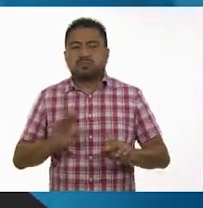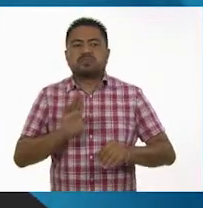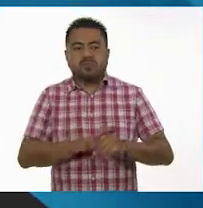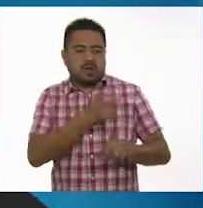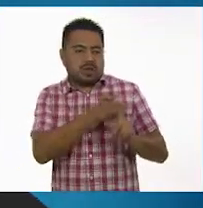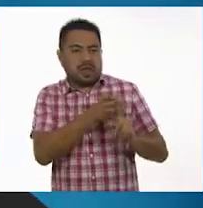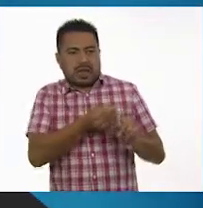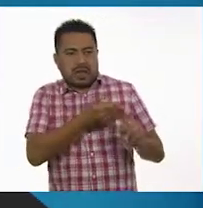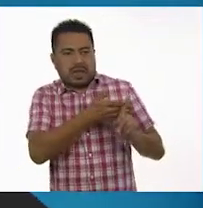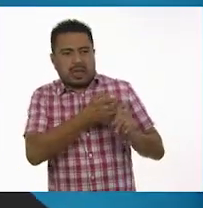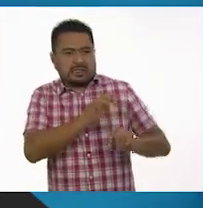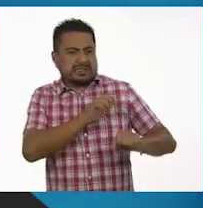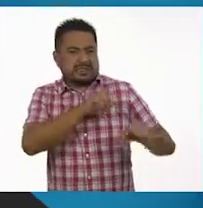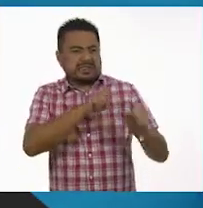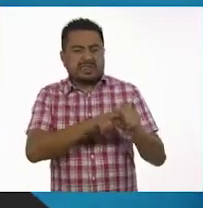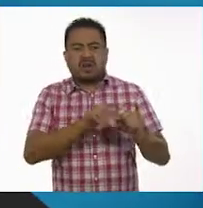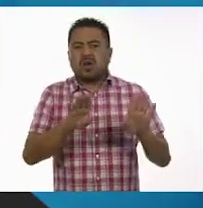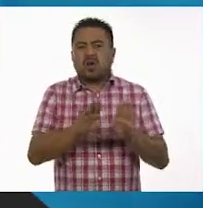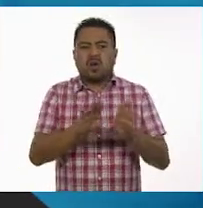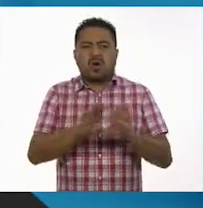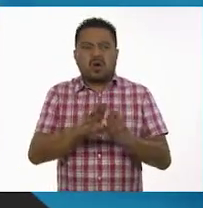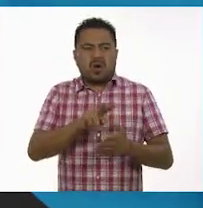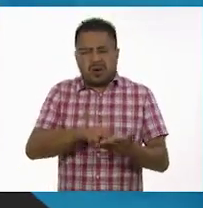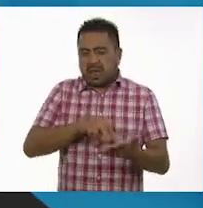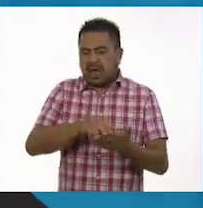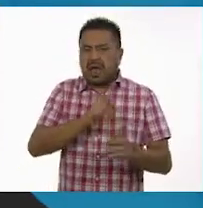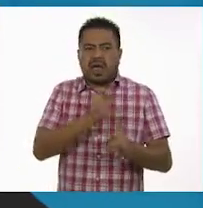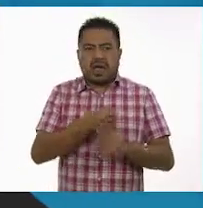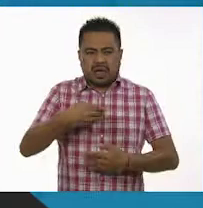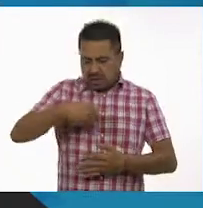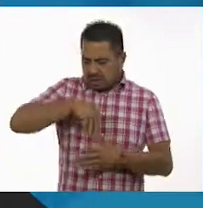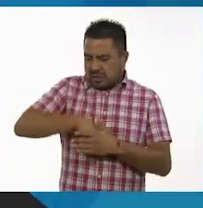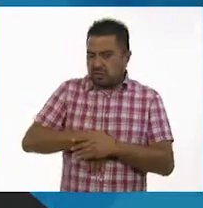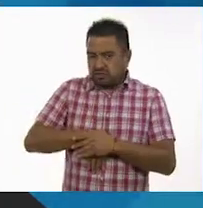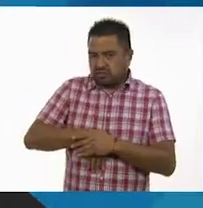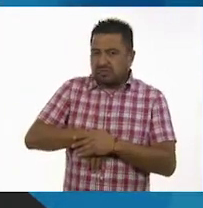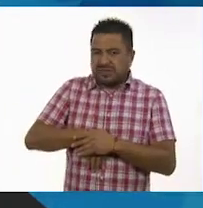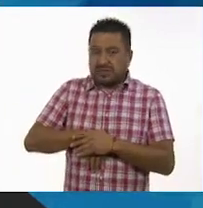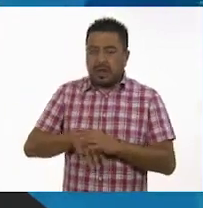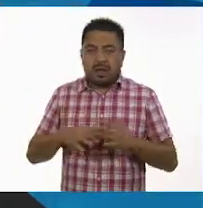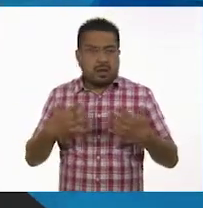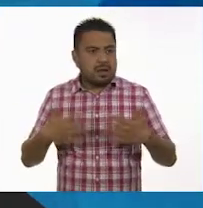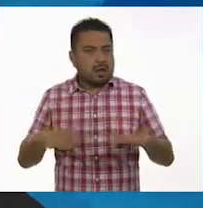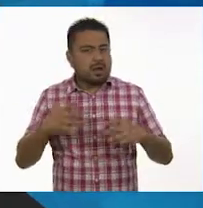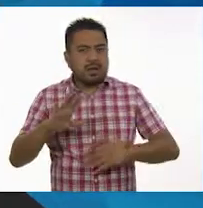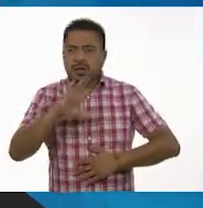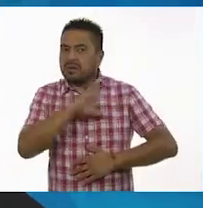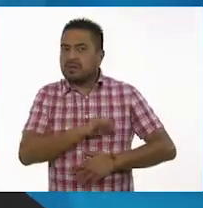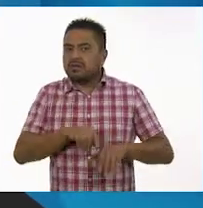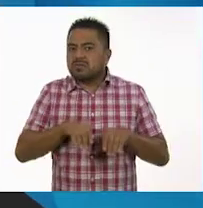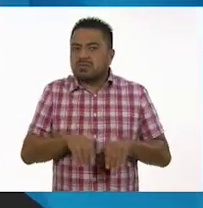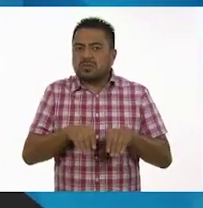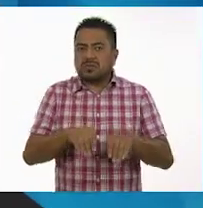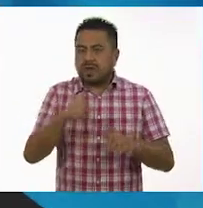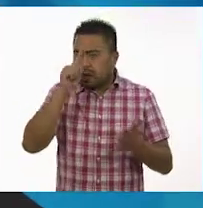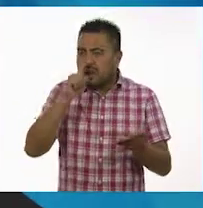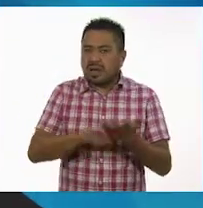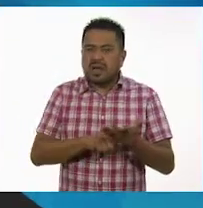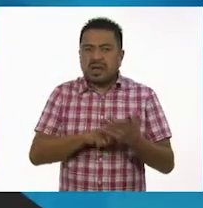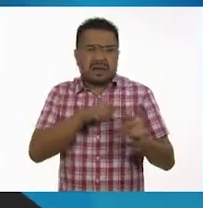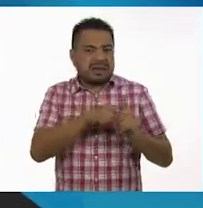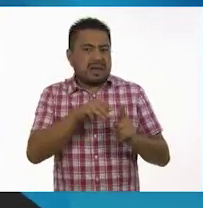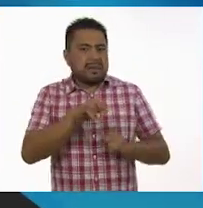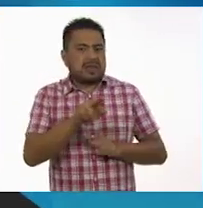características particulares como la presencia de bolsa o marsupio. ¡Wow! Nos encantan los canguros. Creo que los